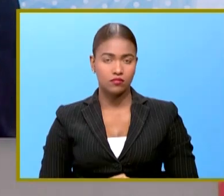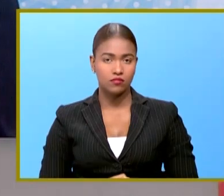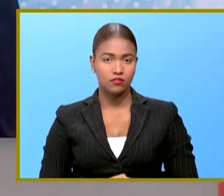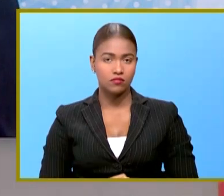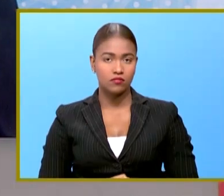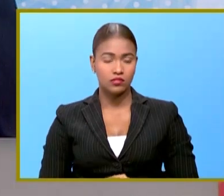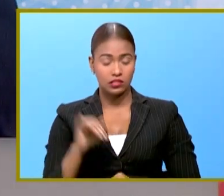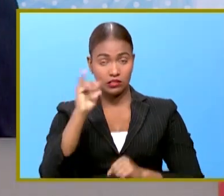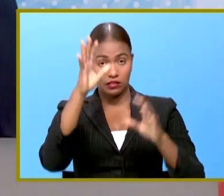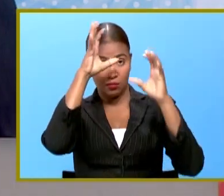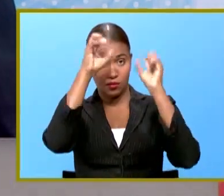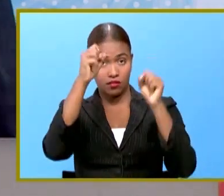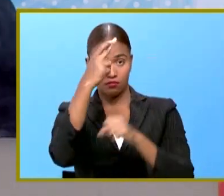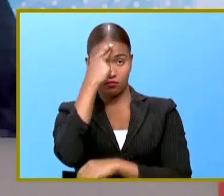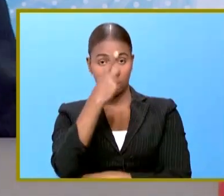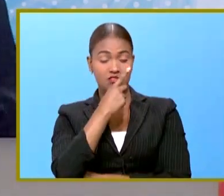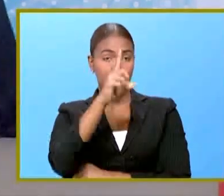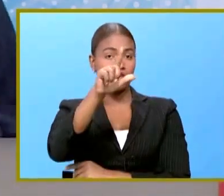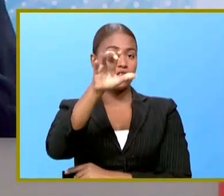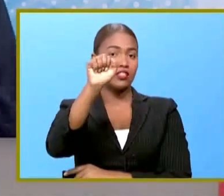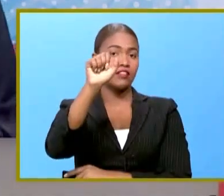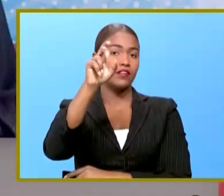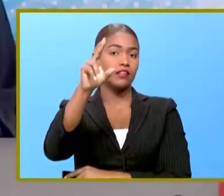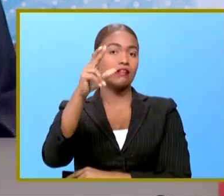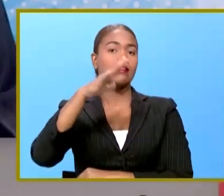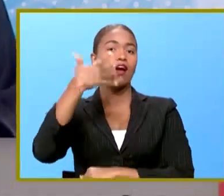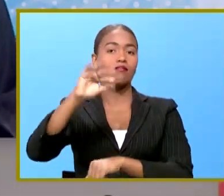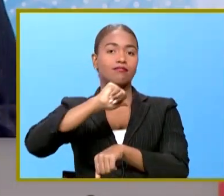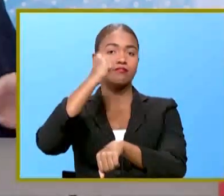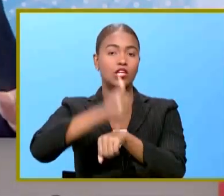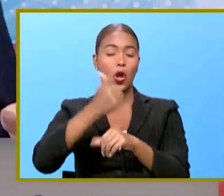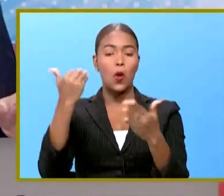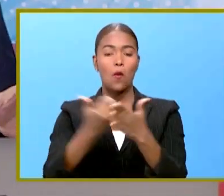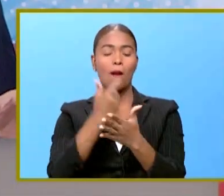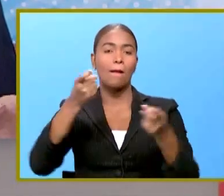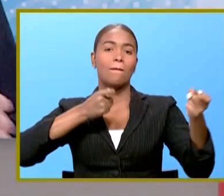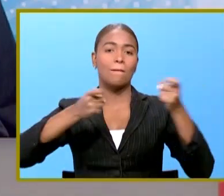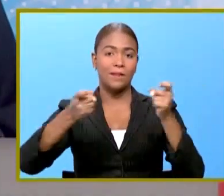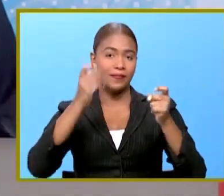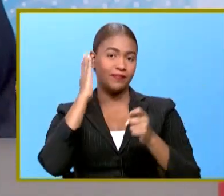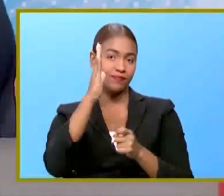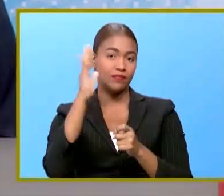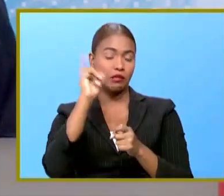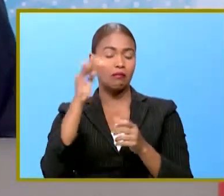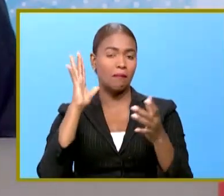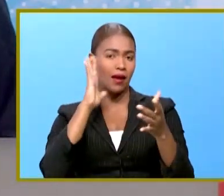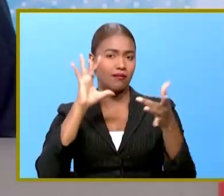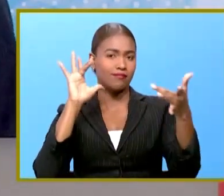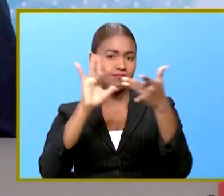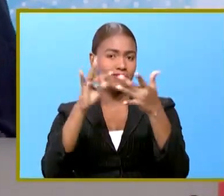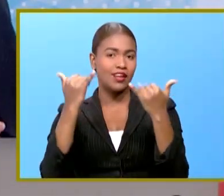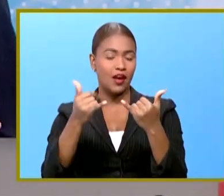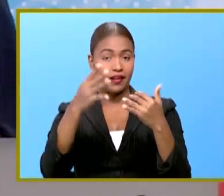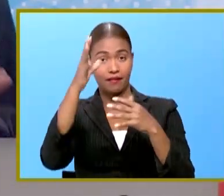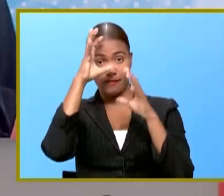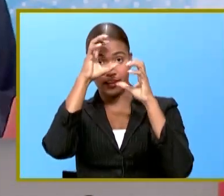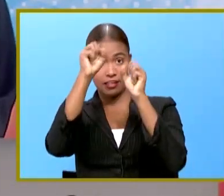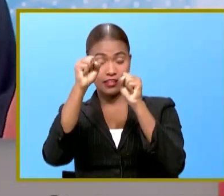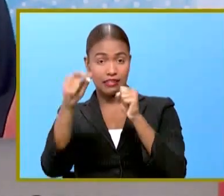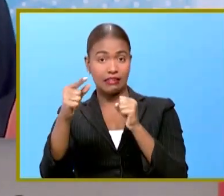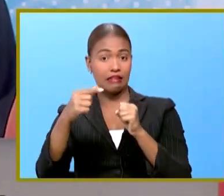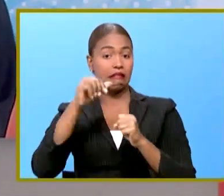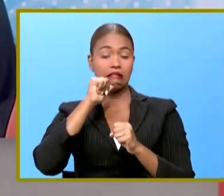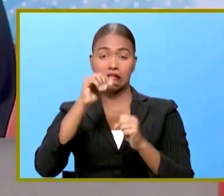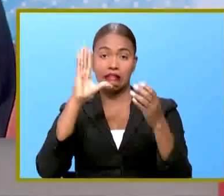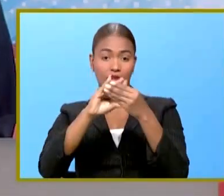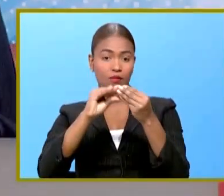En tanto el presidente de la República Luis Abinader ha impuesto un nuevo estilo de gobernar de inmediato conectamos mientras tanto el jefe de Estado que no